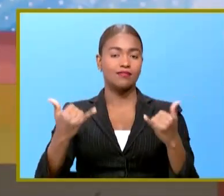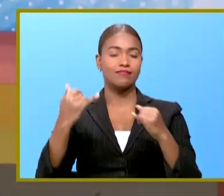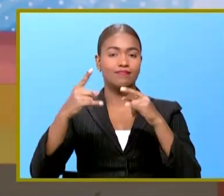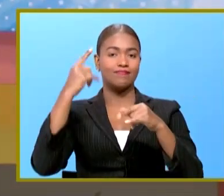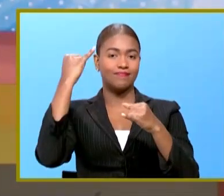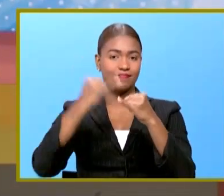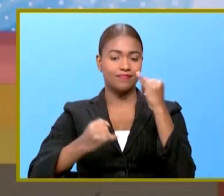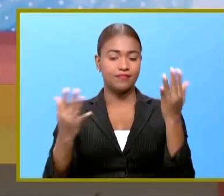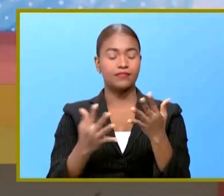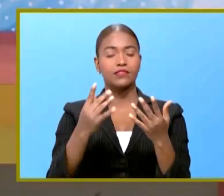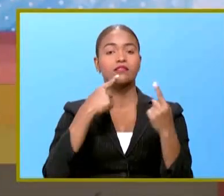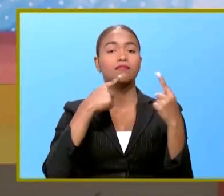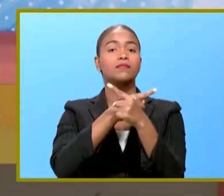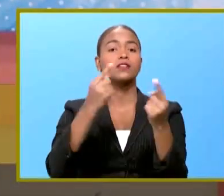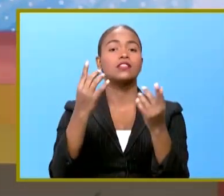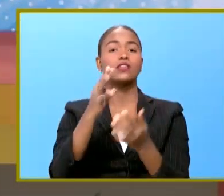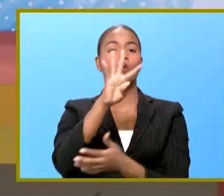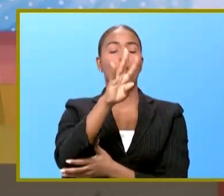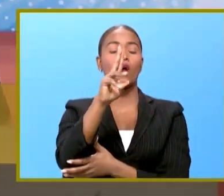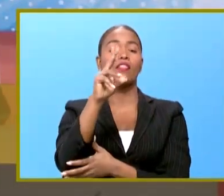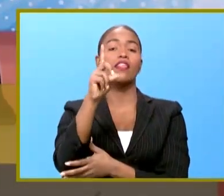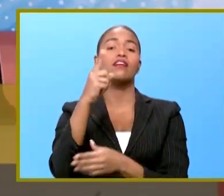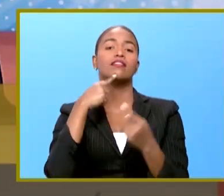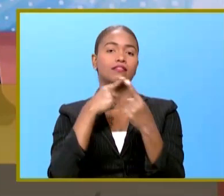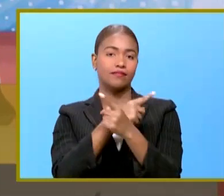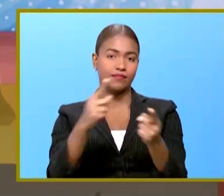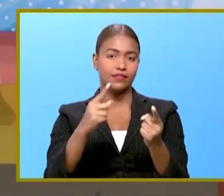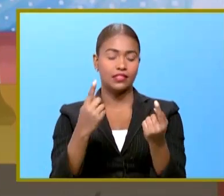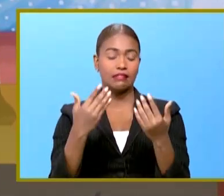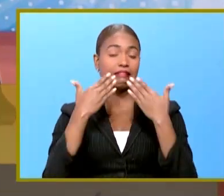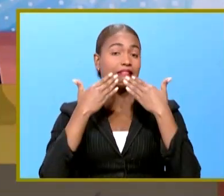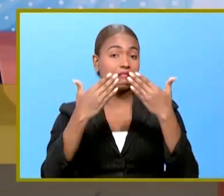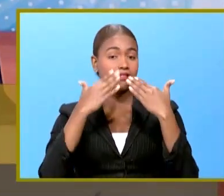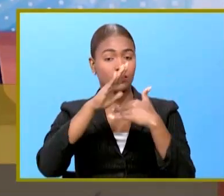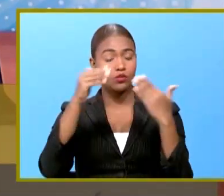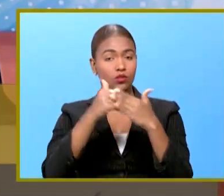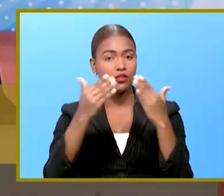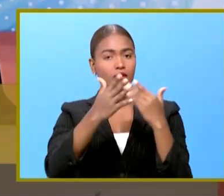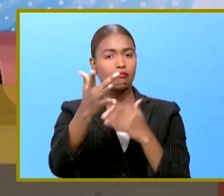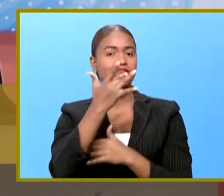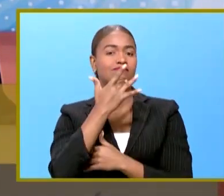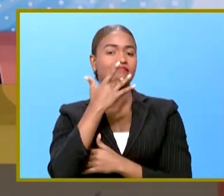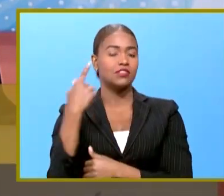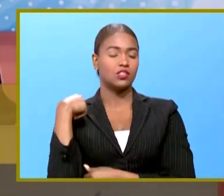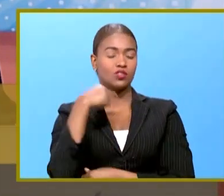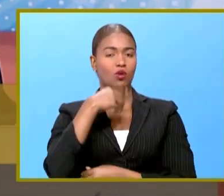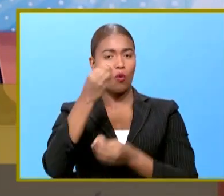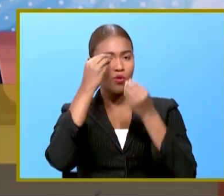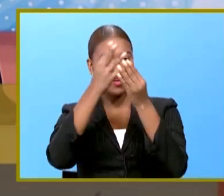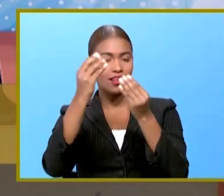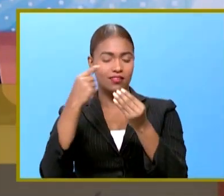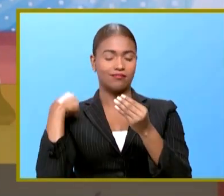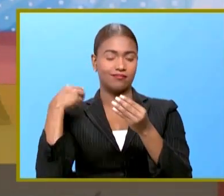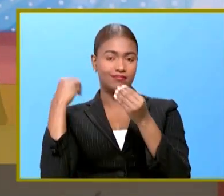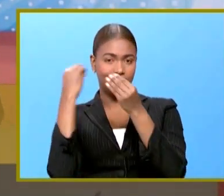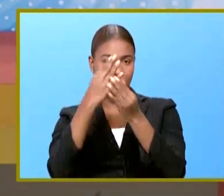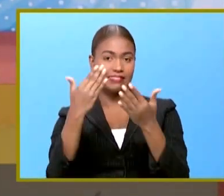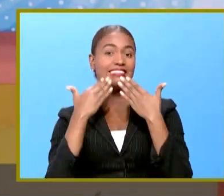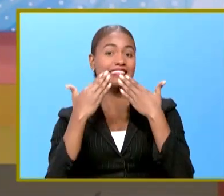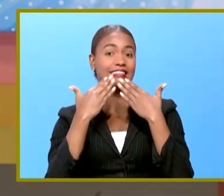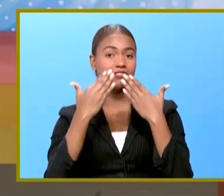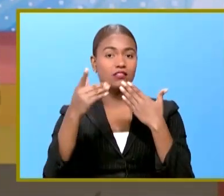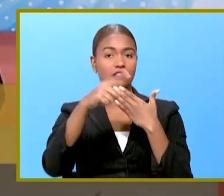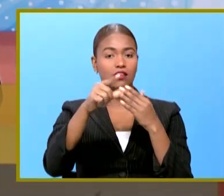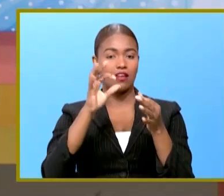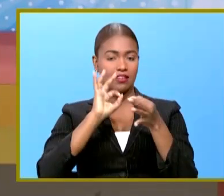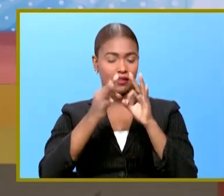final de esta emisión de 4RD noticias agradecer a todos preferir informarse con nosotros gracias a